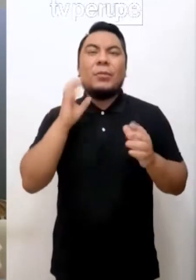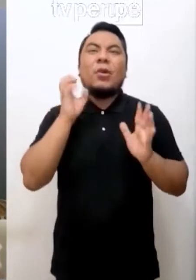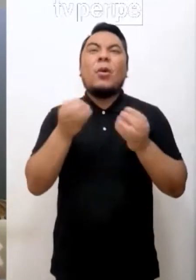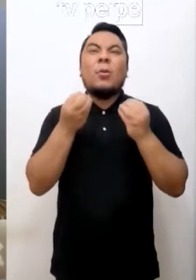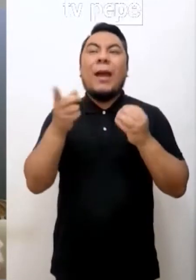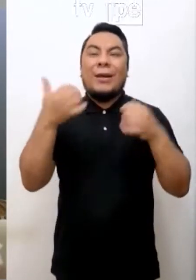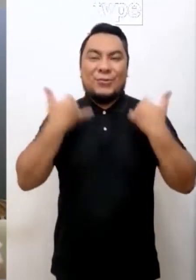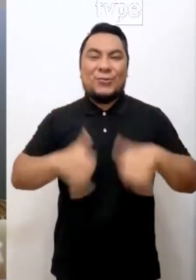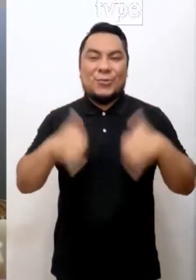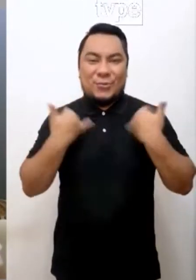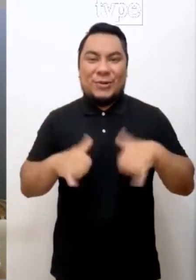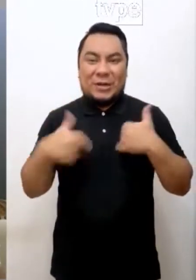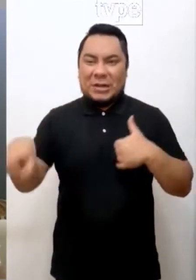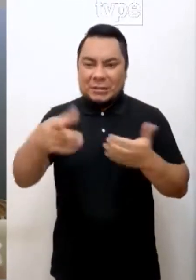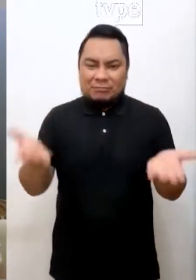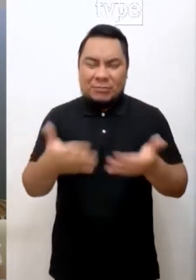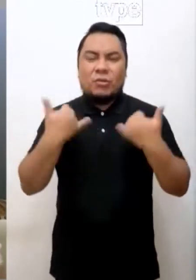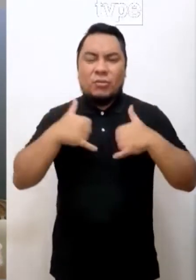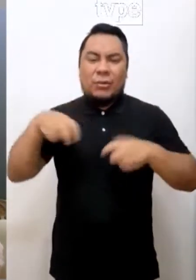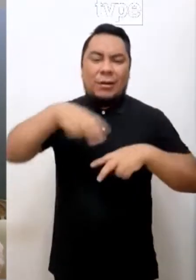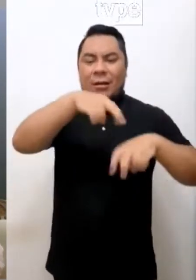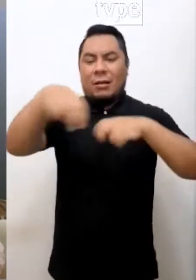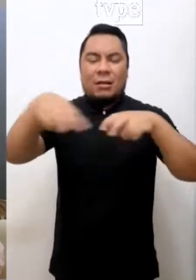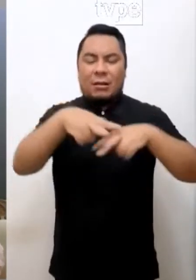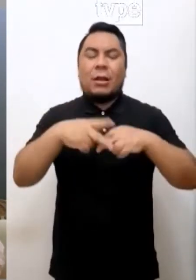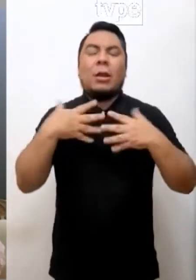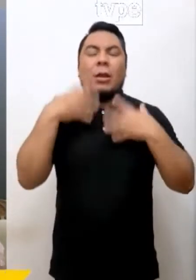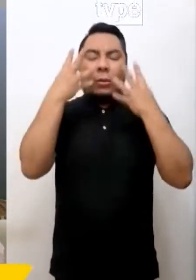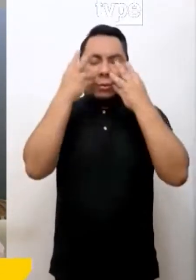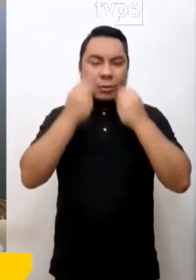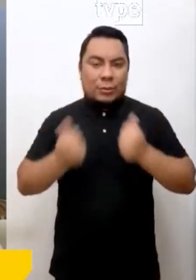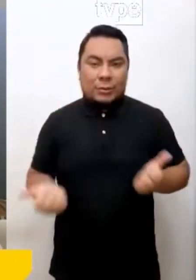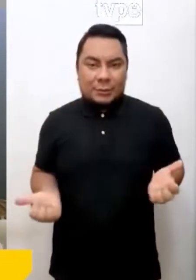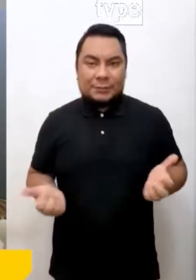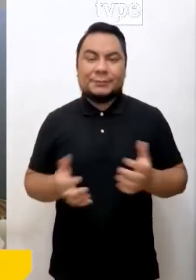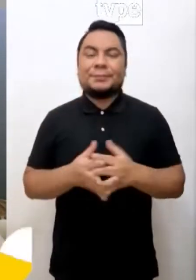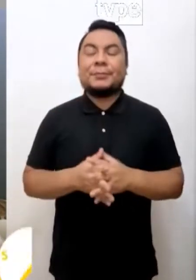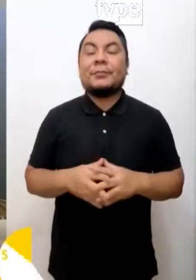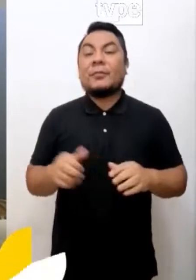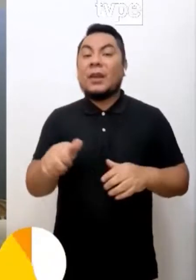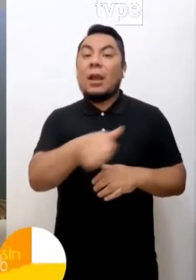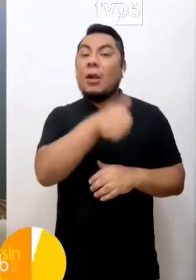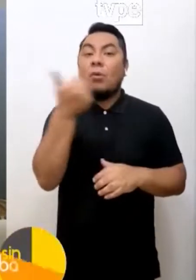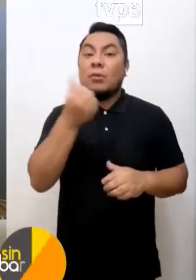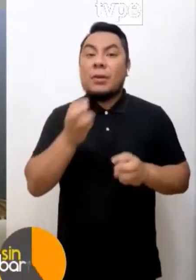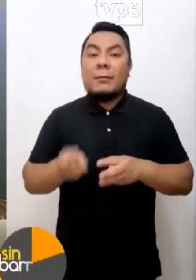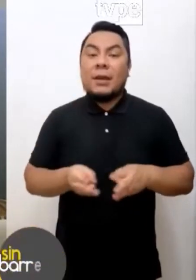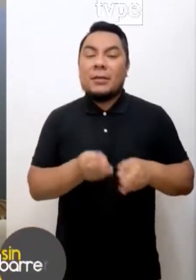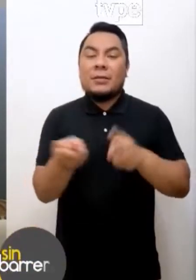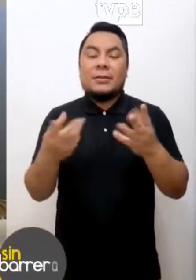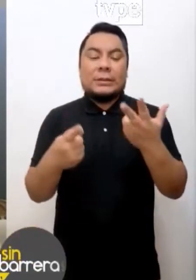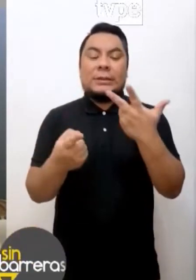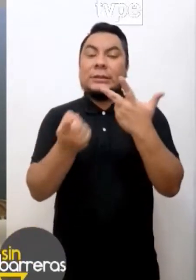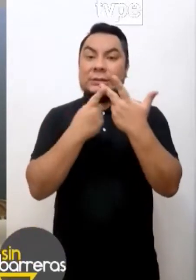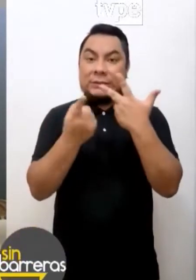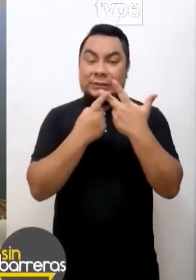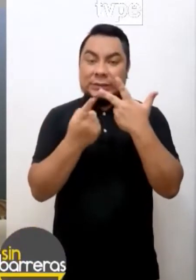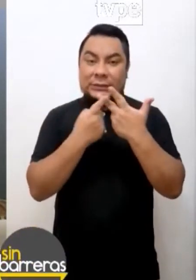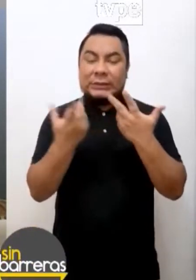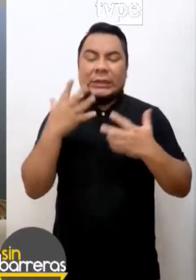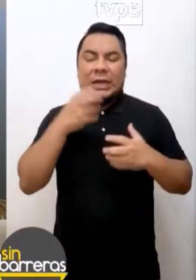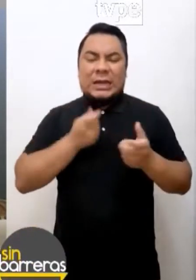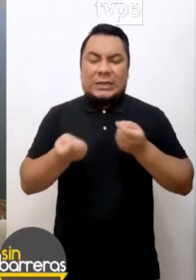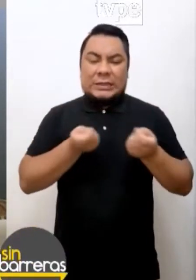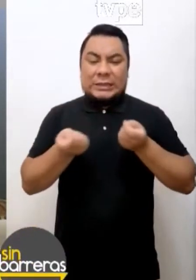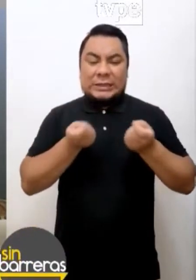el juego físico es muy importante para descargar su ansiedad en este tiempo. Otra forma de lidiar, la tercera forma de